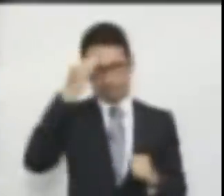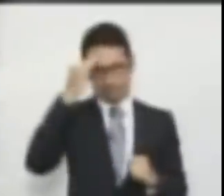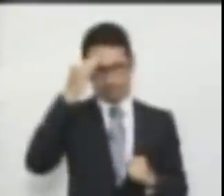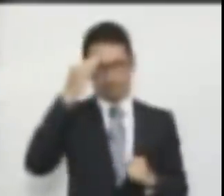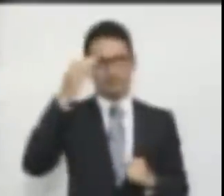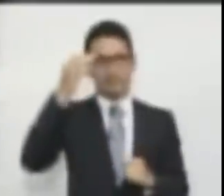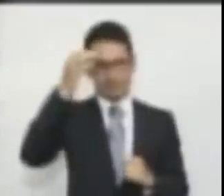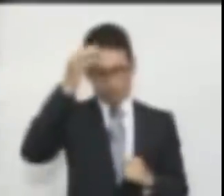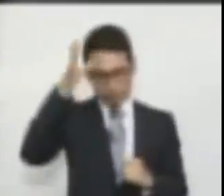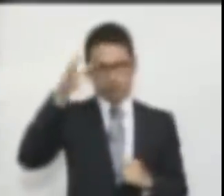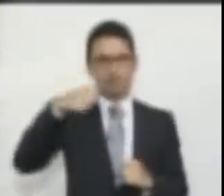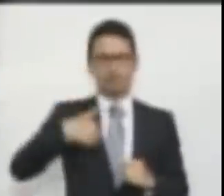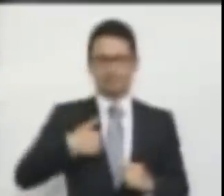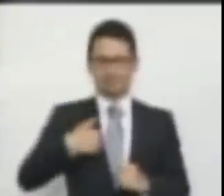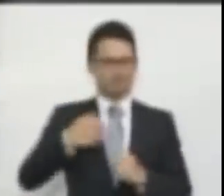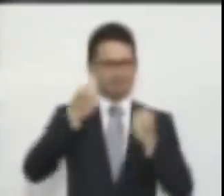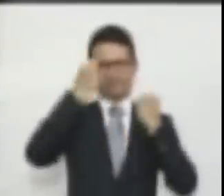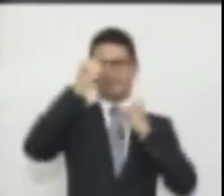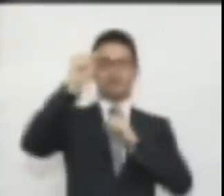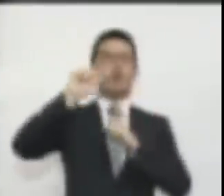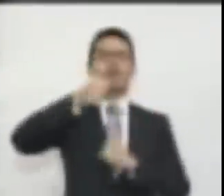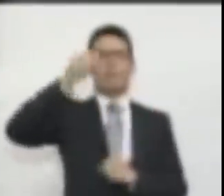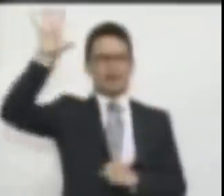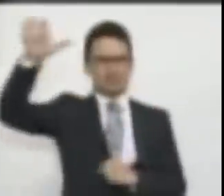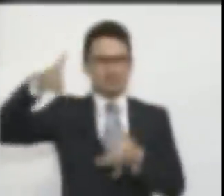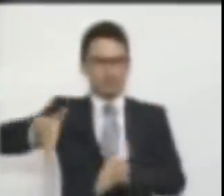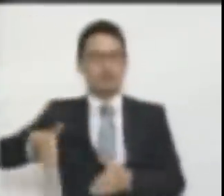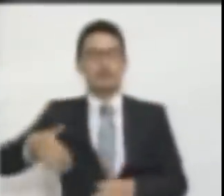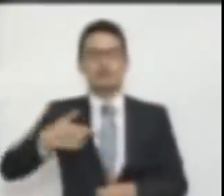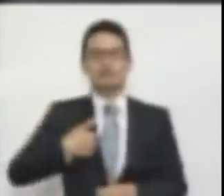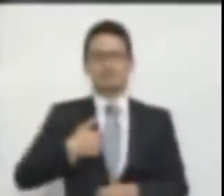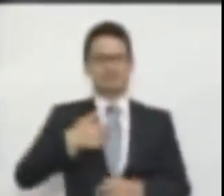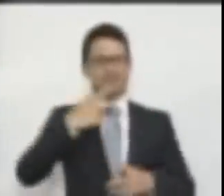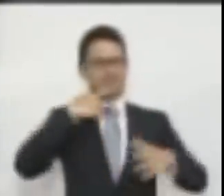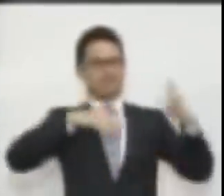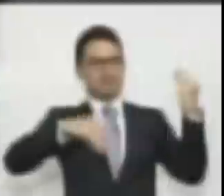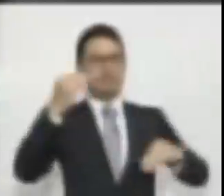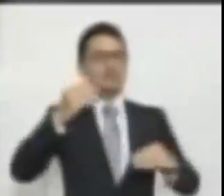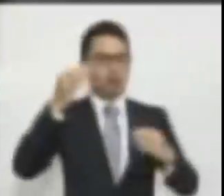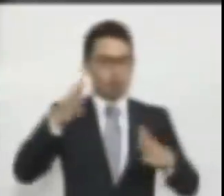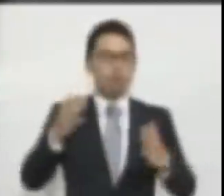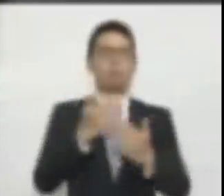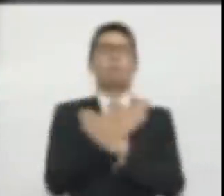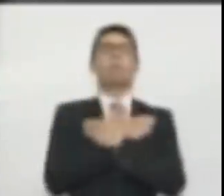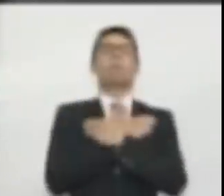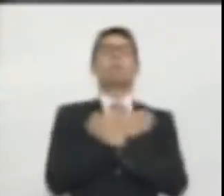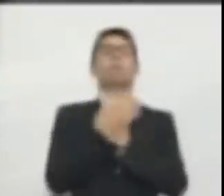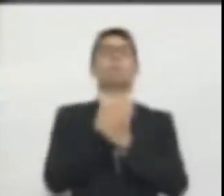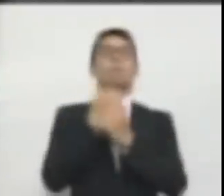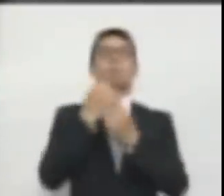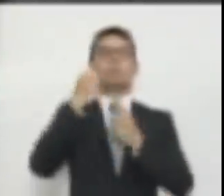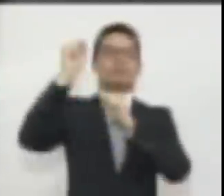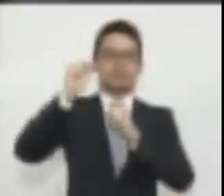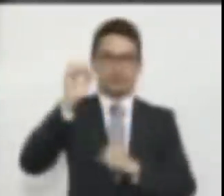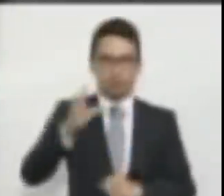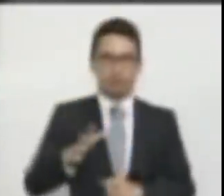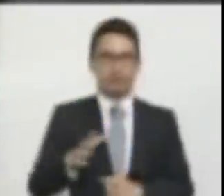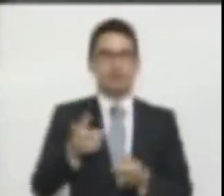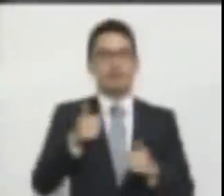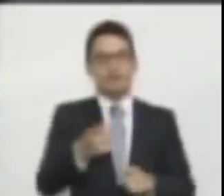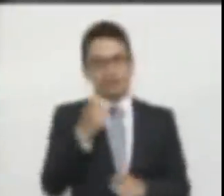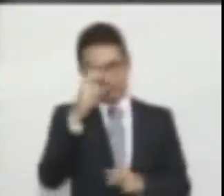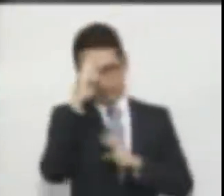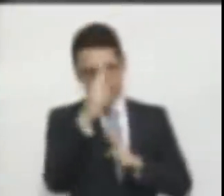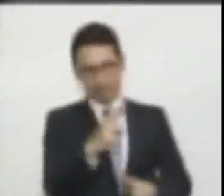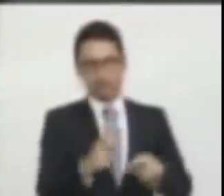protestaría en su tumba en el exterior. Y finalmente me parece una total falta de respeto con doña Soledad Román.